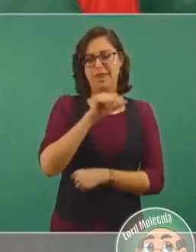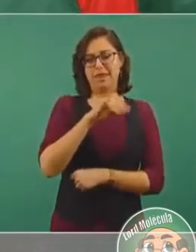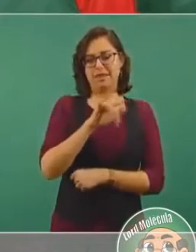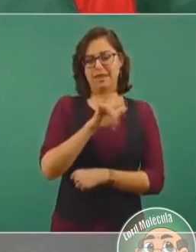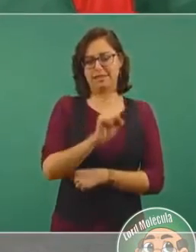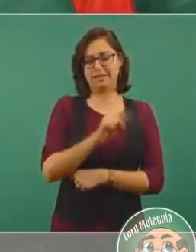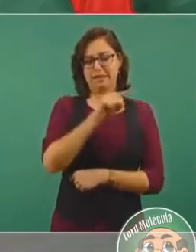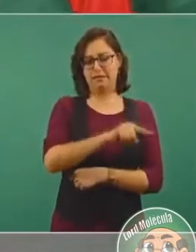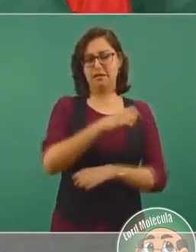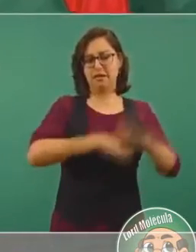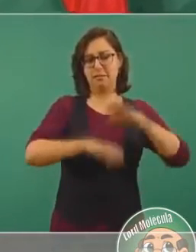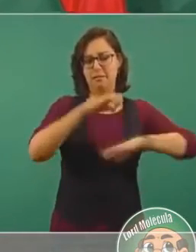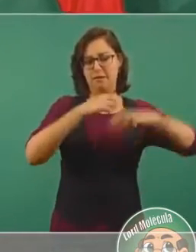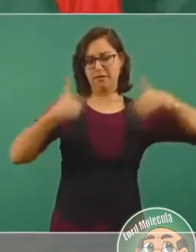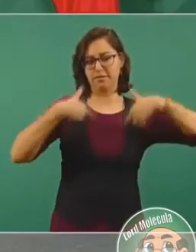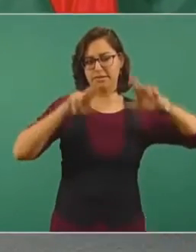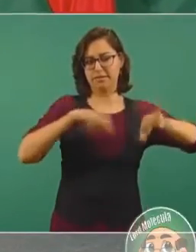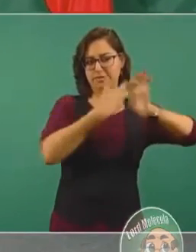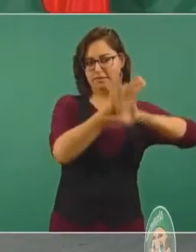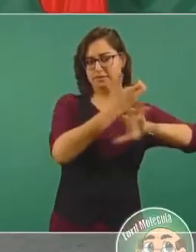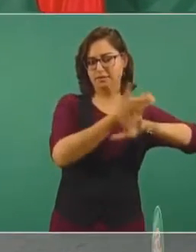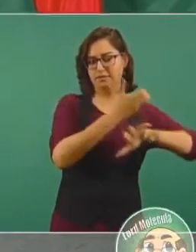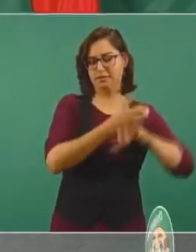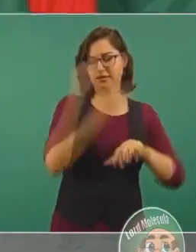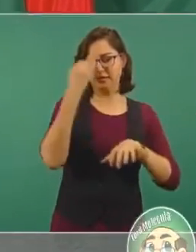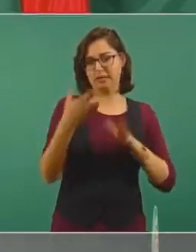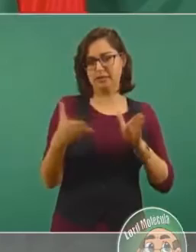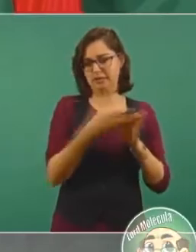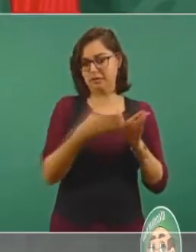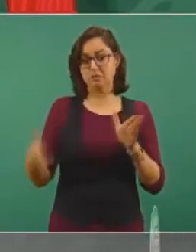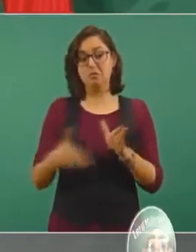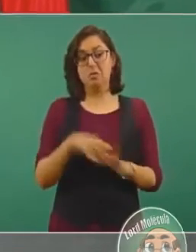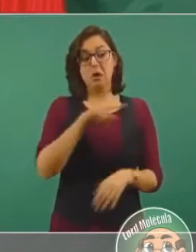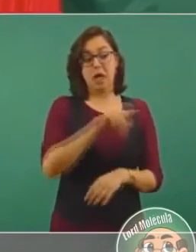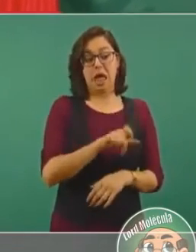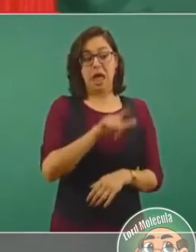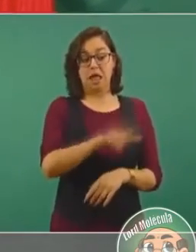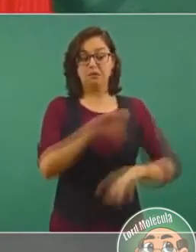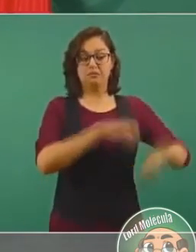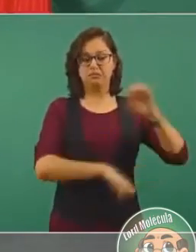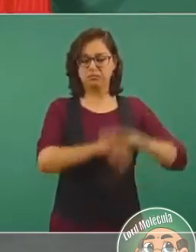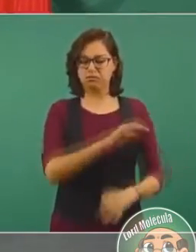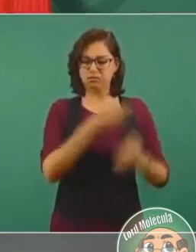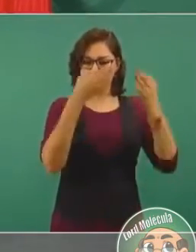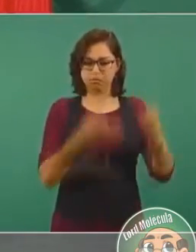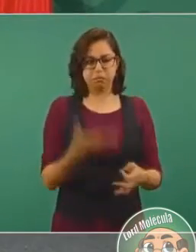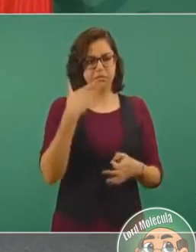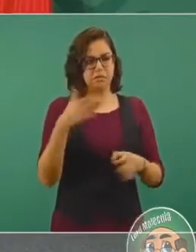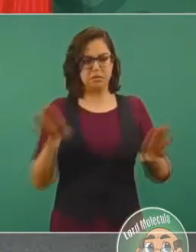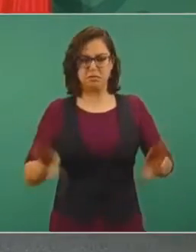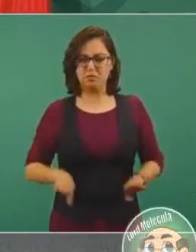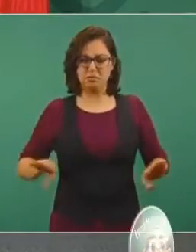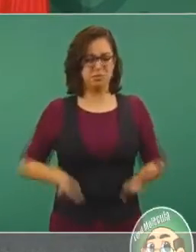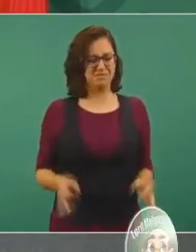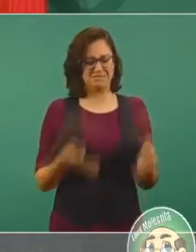Así como sin duda Wilson fue mal